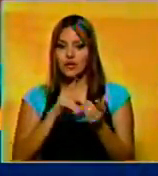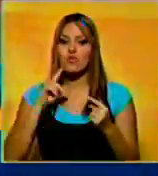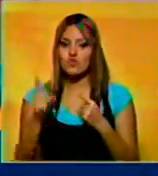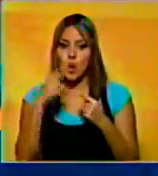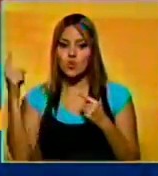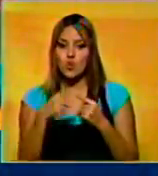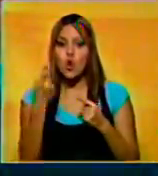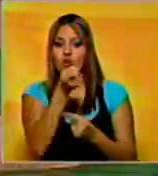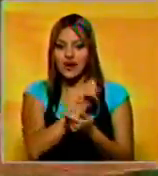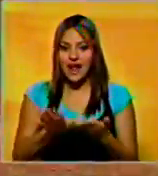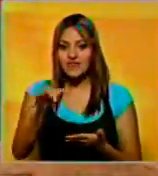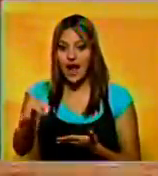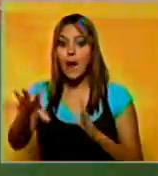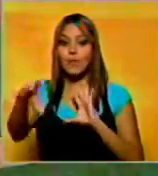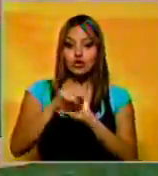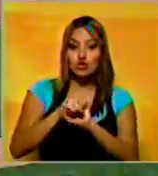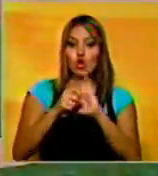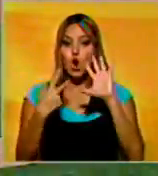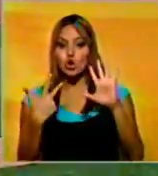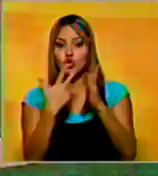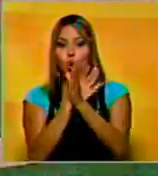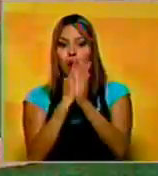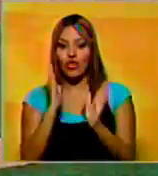Dio un boleto y ponchó a 8.